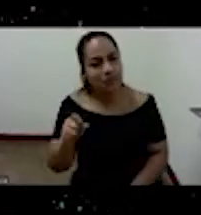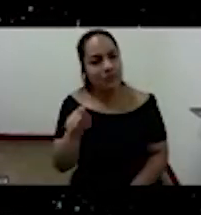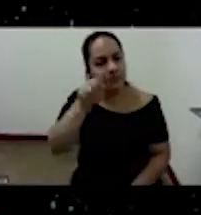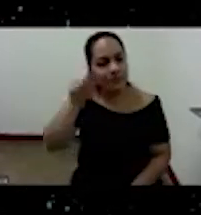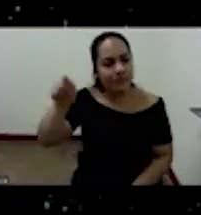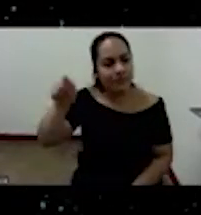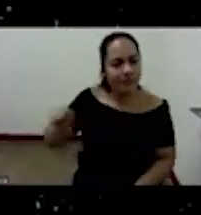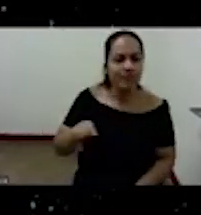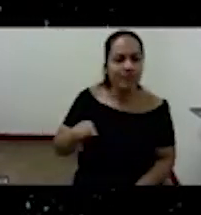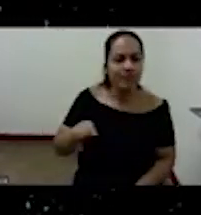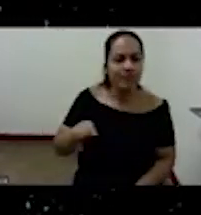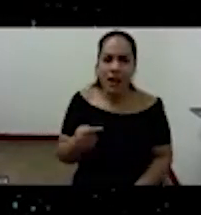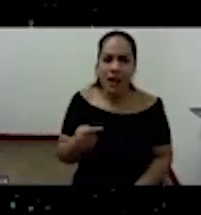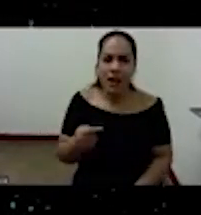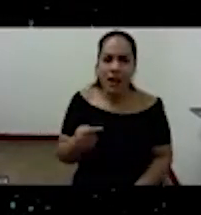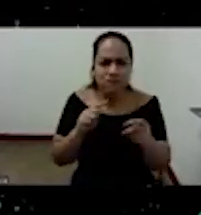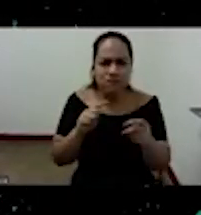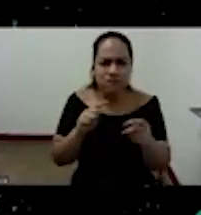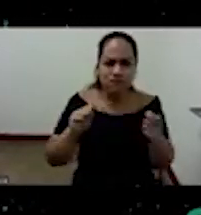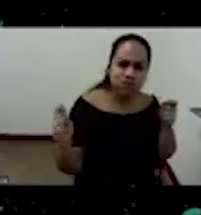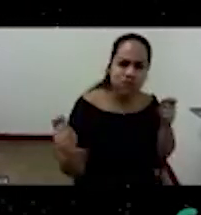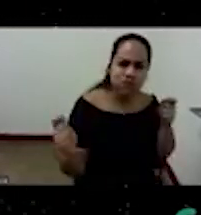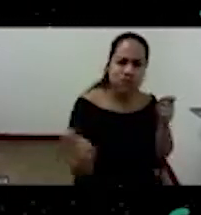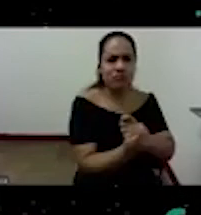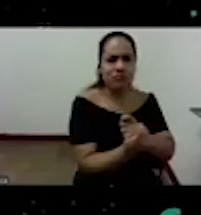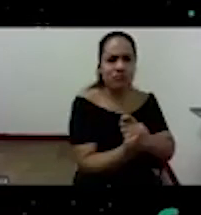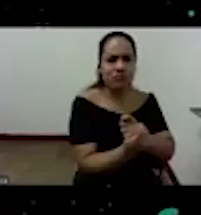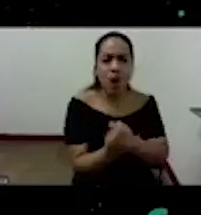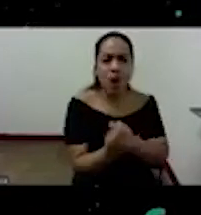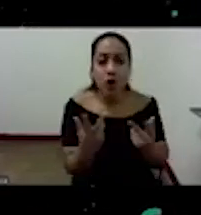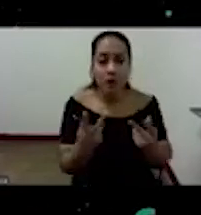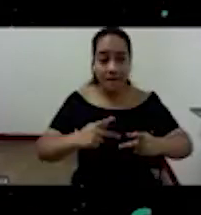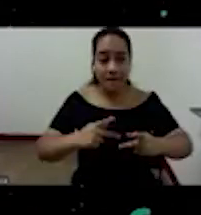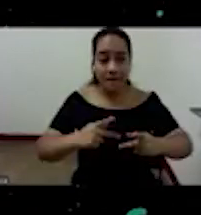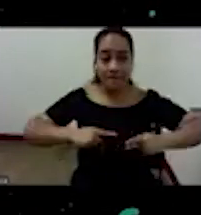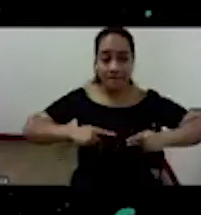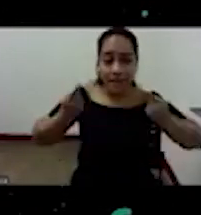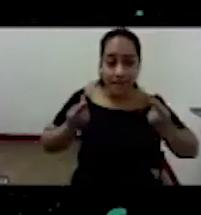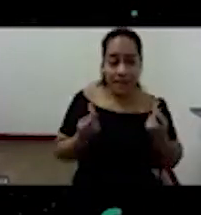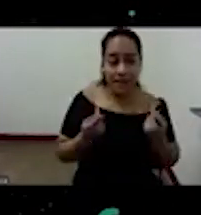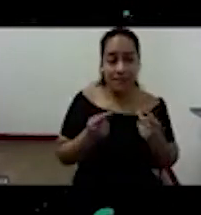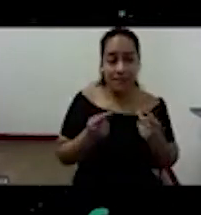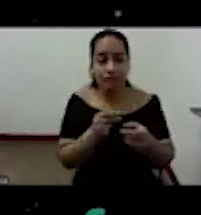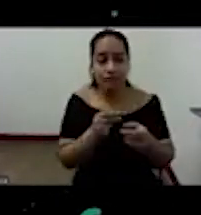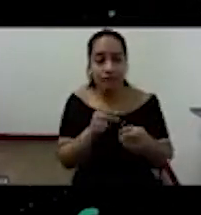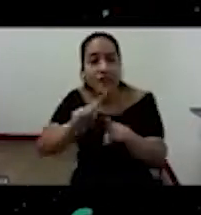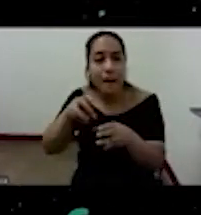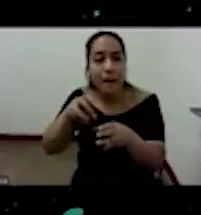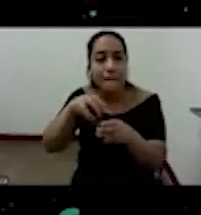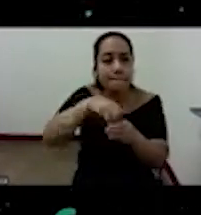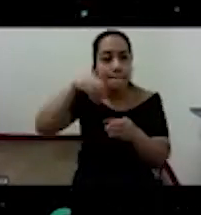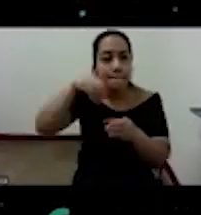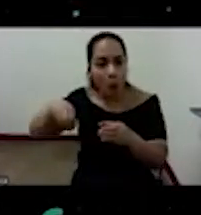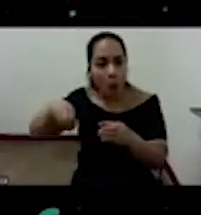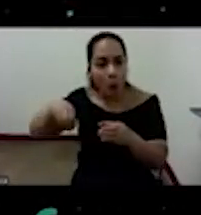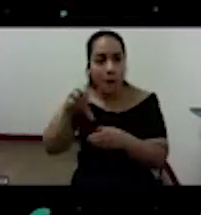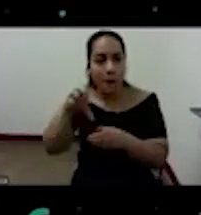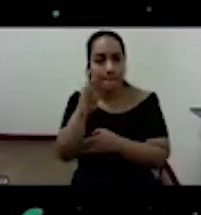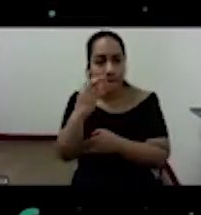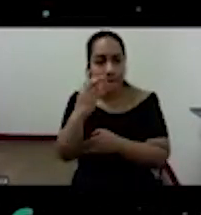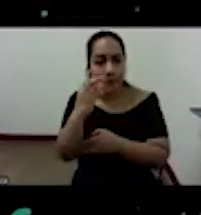transformando la vida de las poblaciones en un infierno